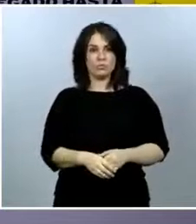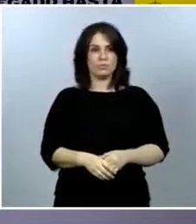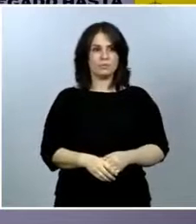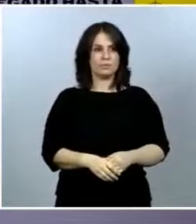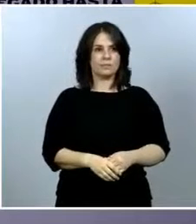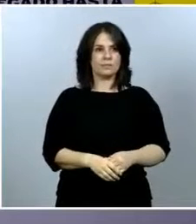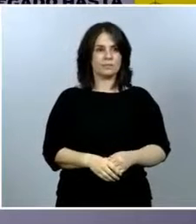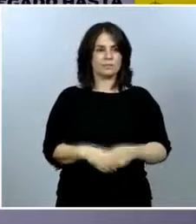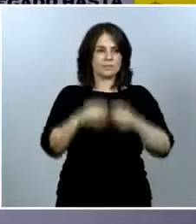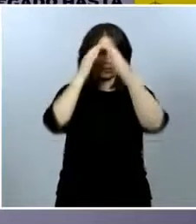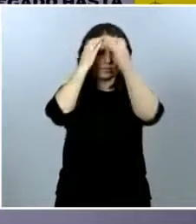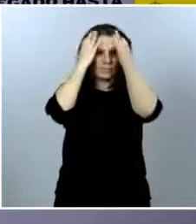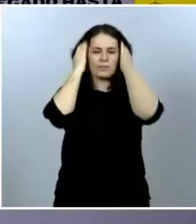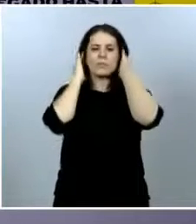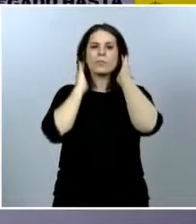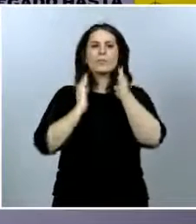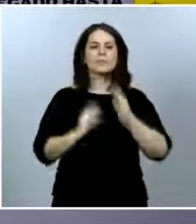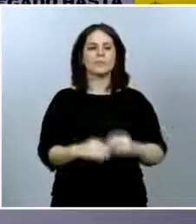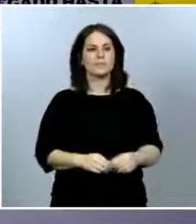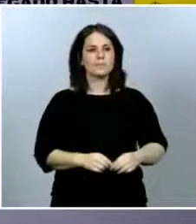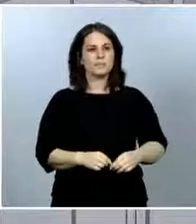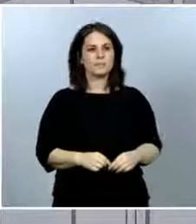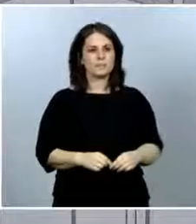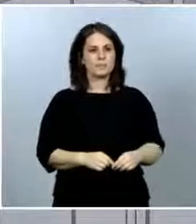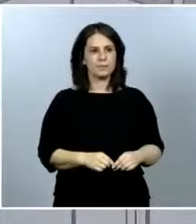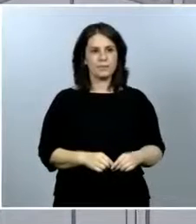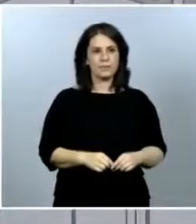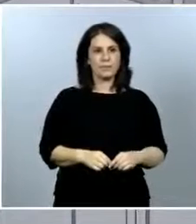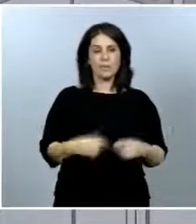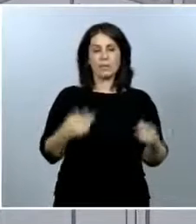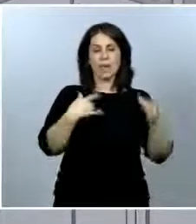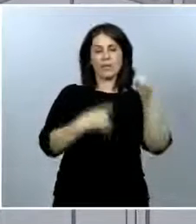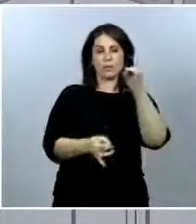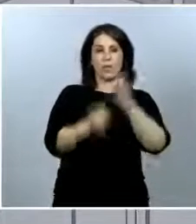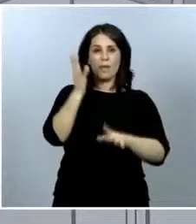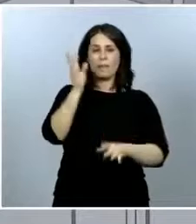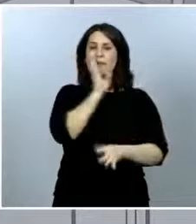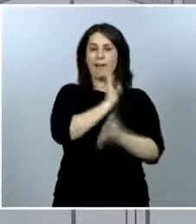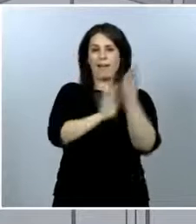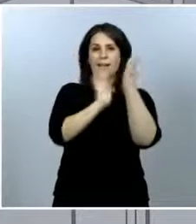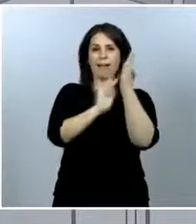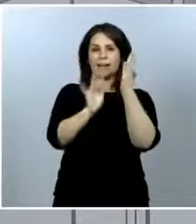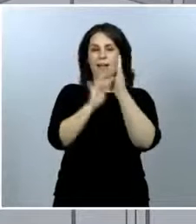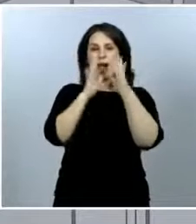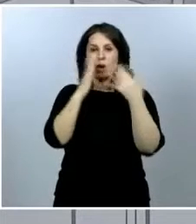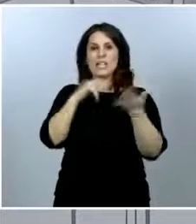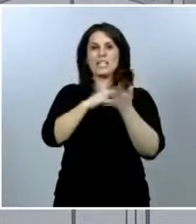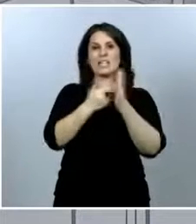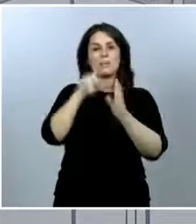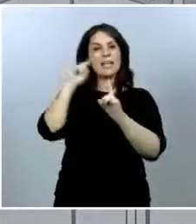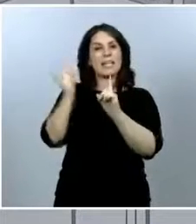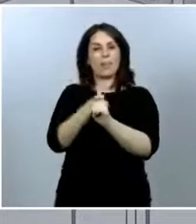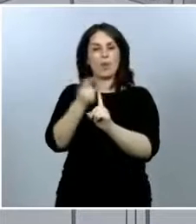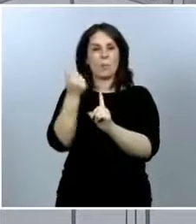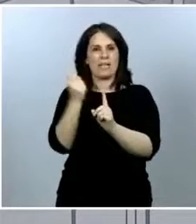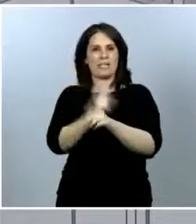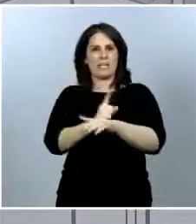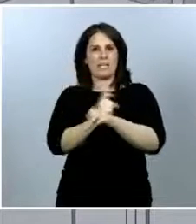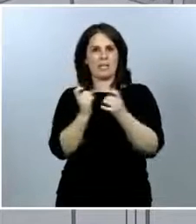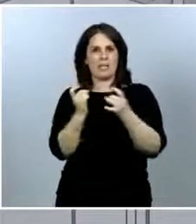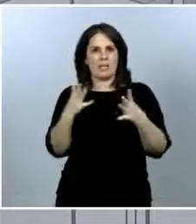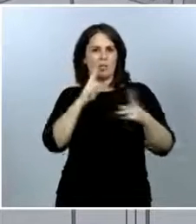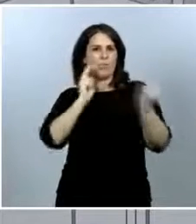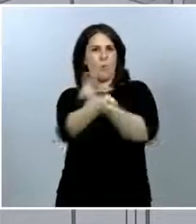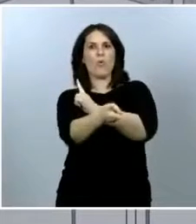Pues afortunadamente, como he comentado, estamos teniendo sistemas de detección mucho más precoces, pero eso no implica que las personas que